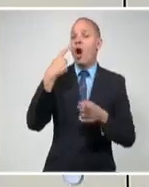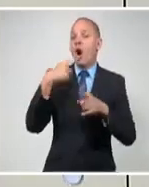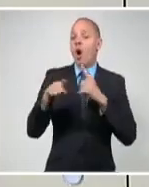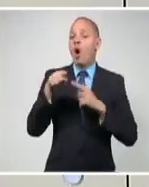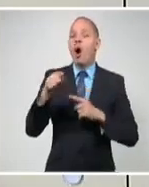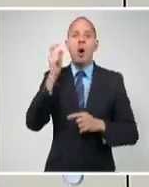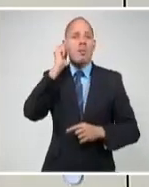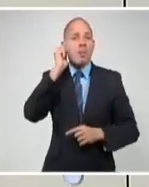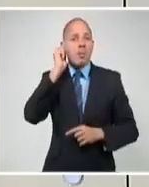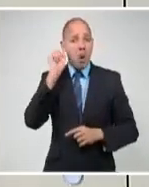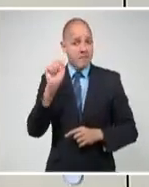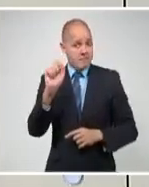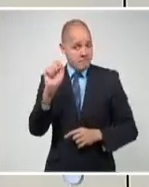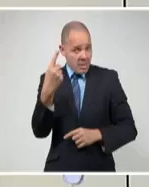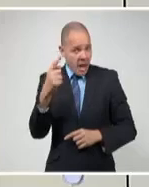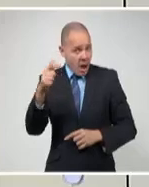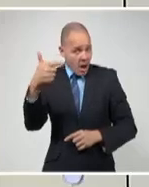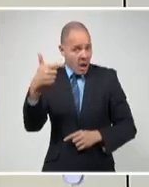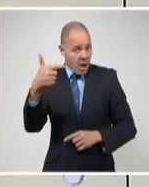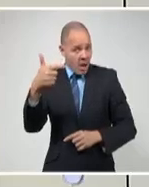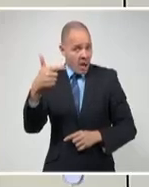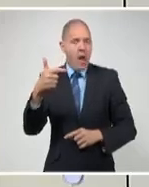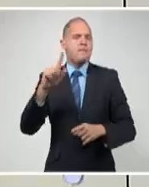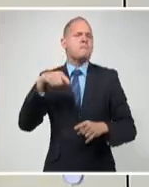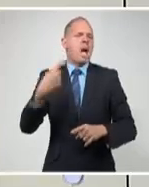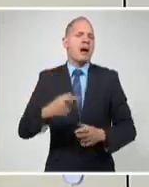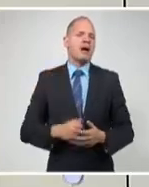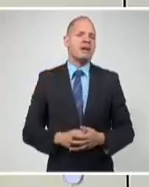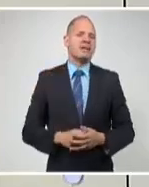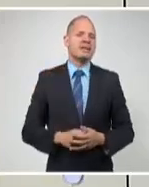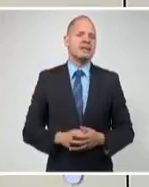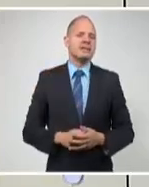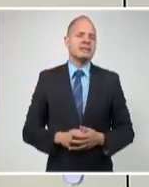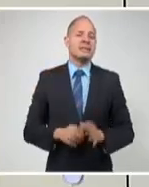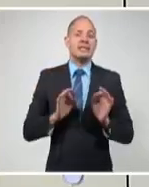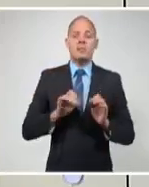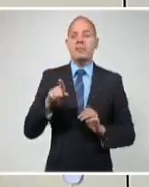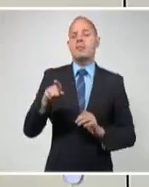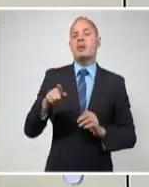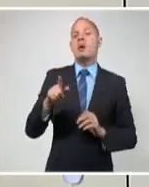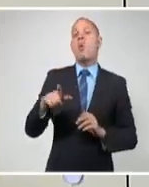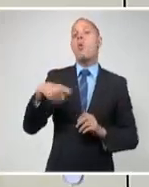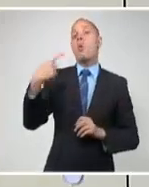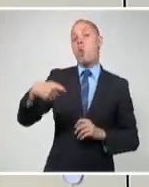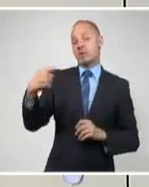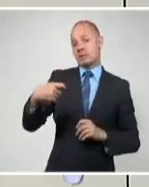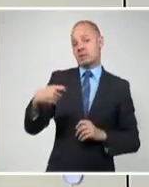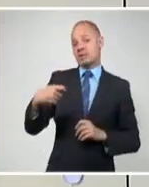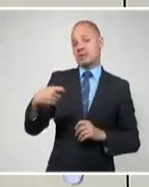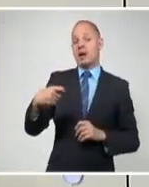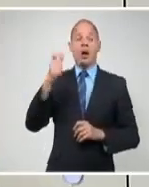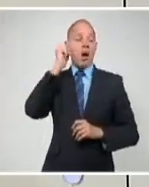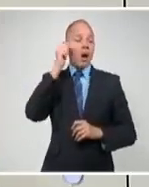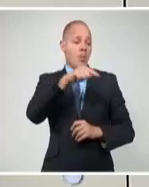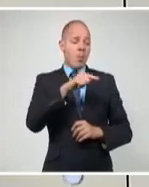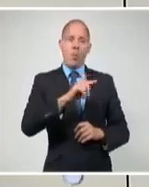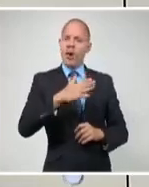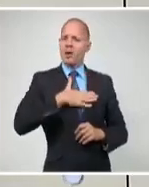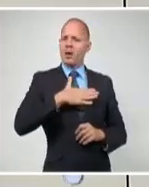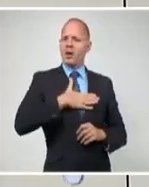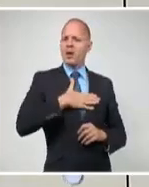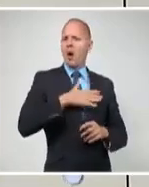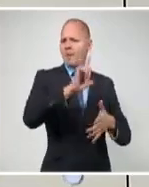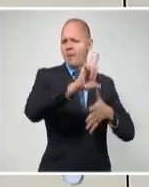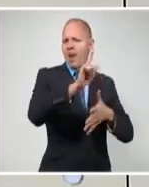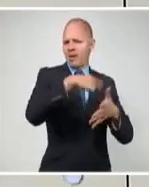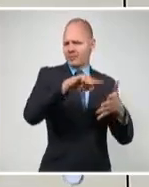semejante cargo en ese país. Juramentada por la única jueza de la Corte Suprema de origen latino, esa Corte Suprema donde